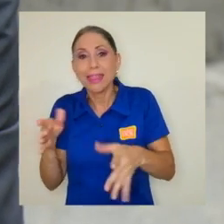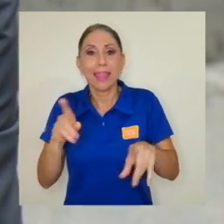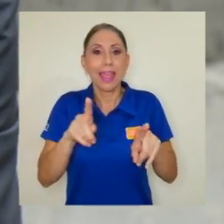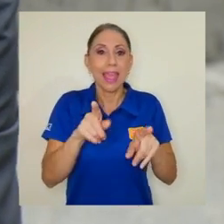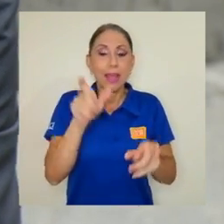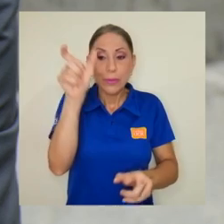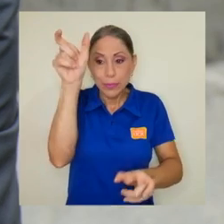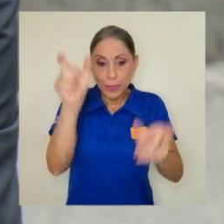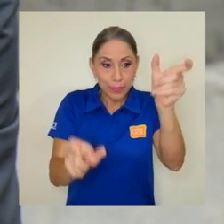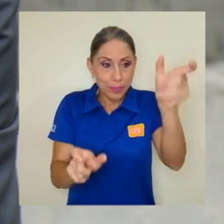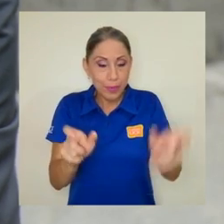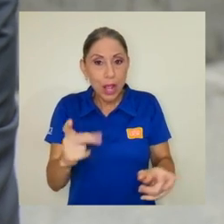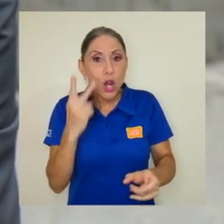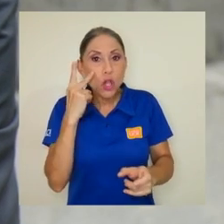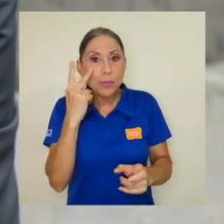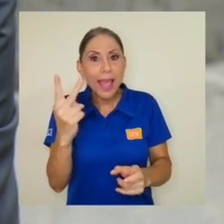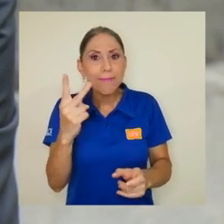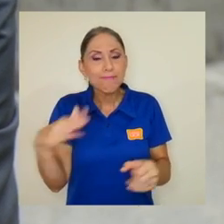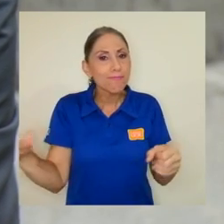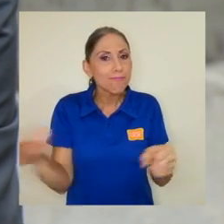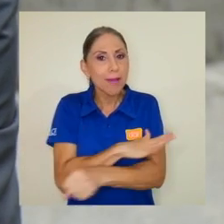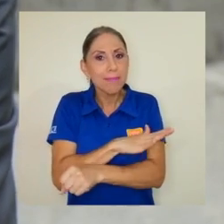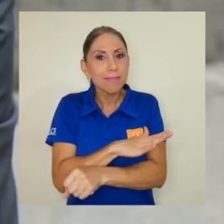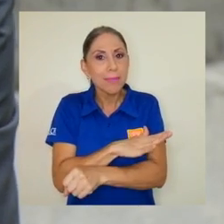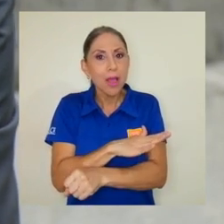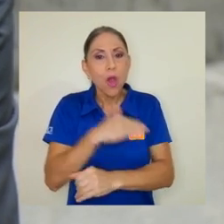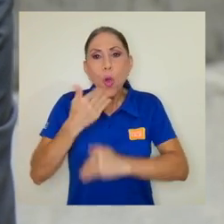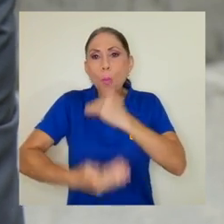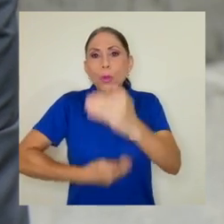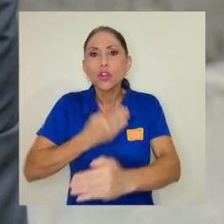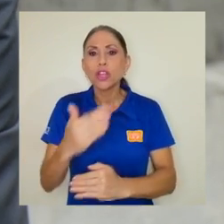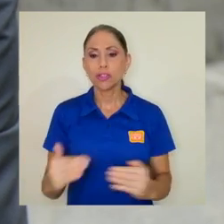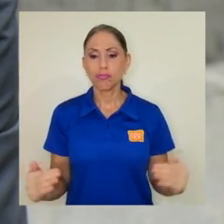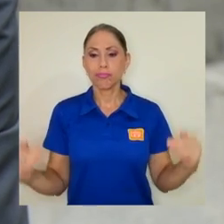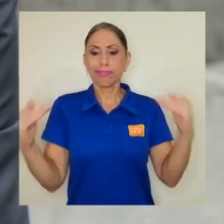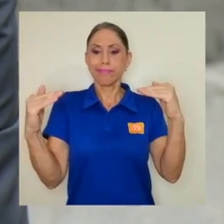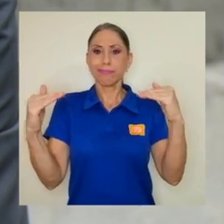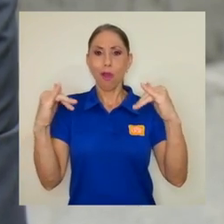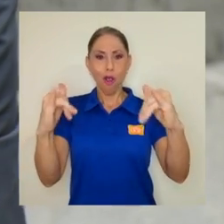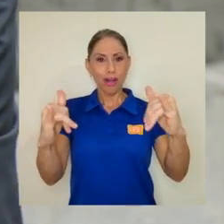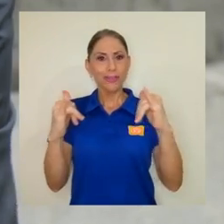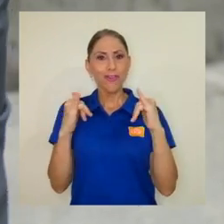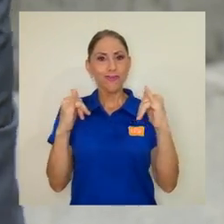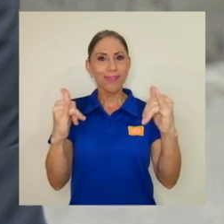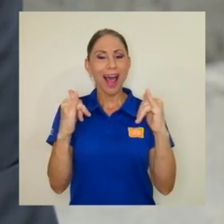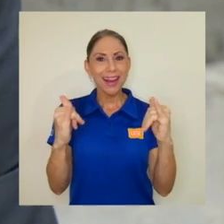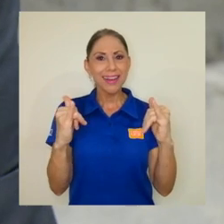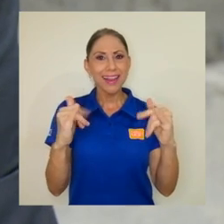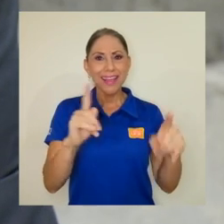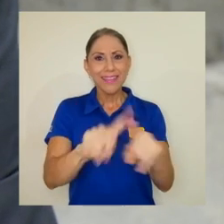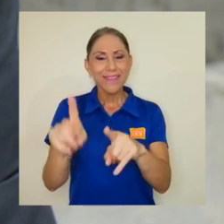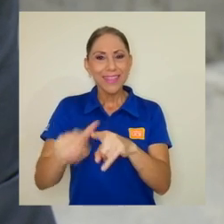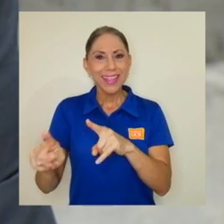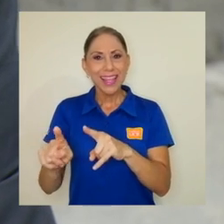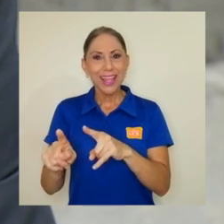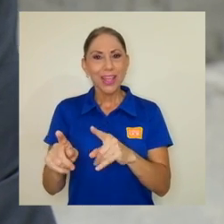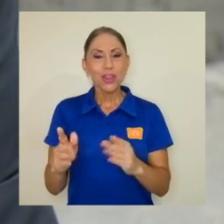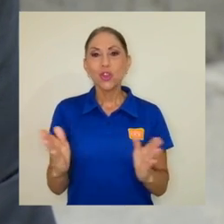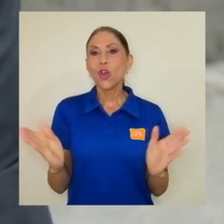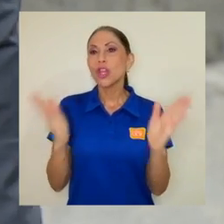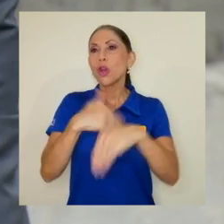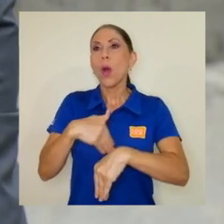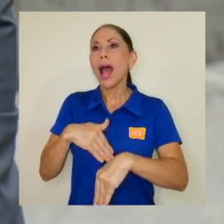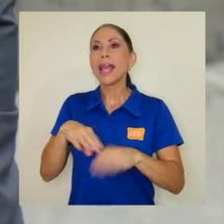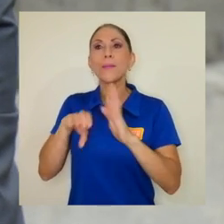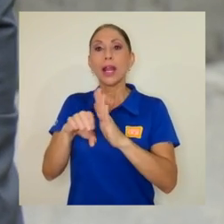etc., de manera integral, de un proceso horizontal e interactivo, donde ya no hay tanta direccionalidad